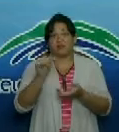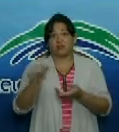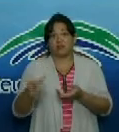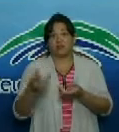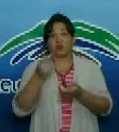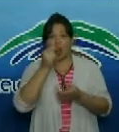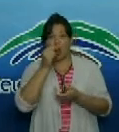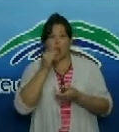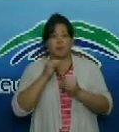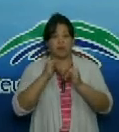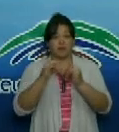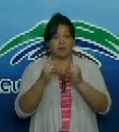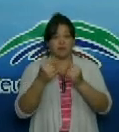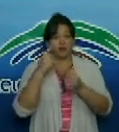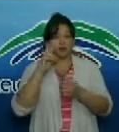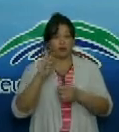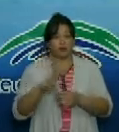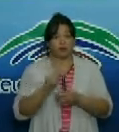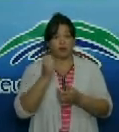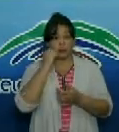nuestro periodista tiene la ampliación